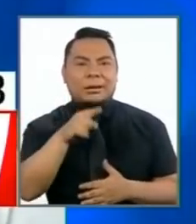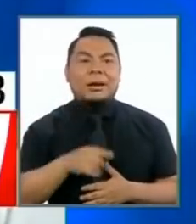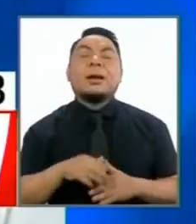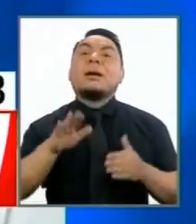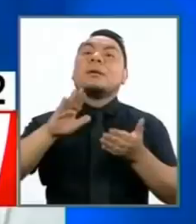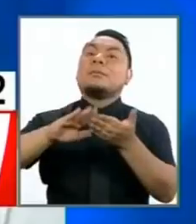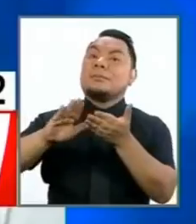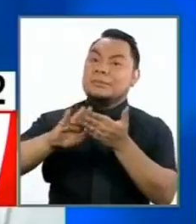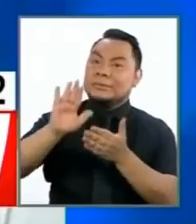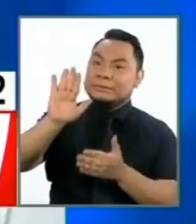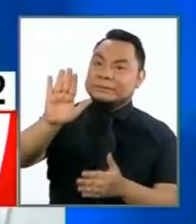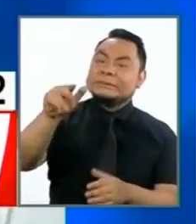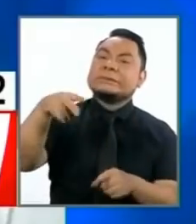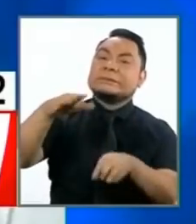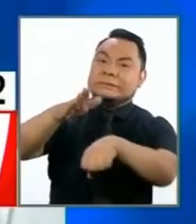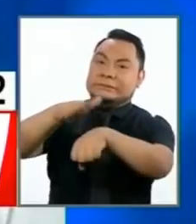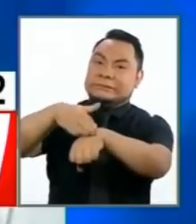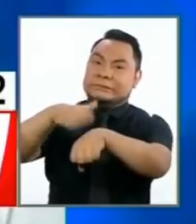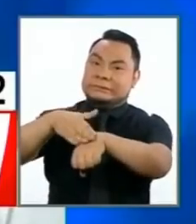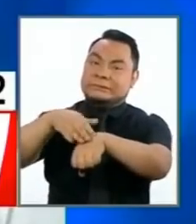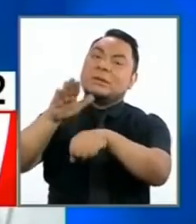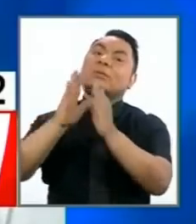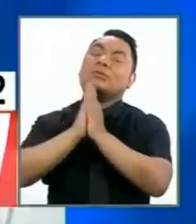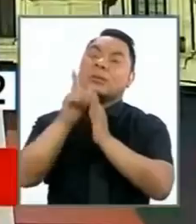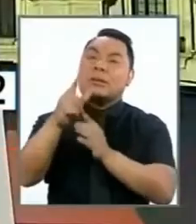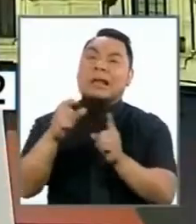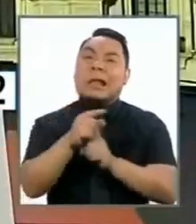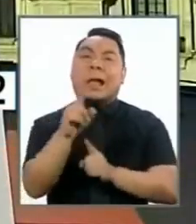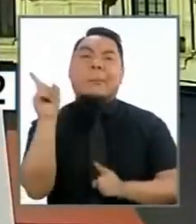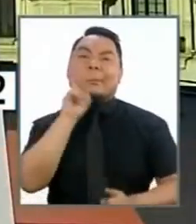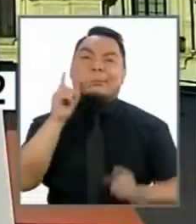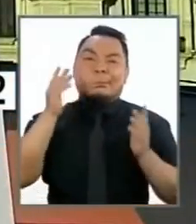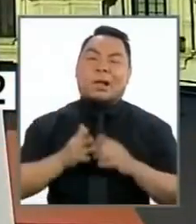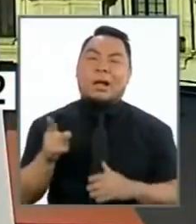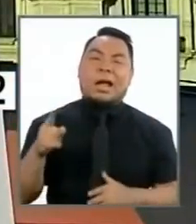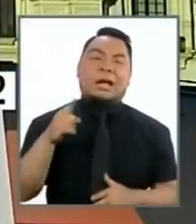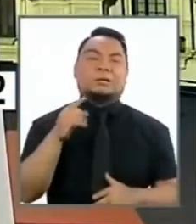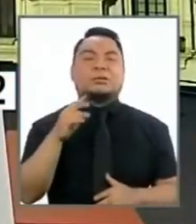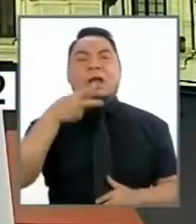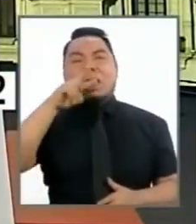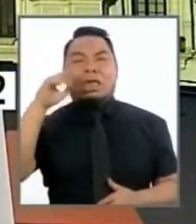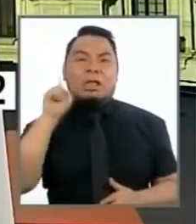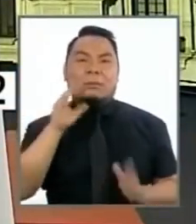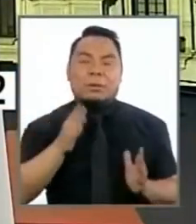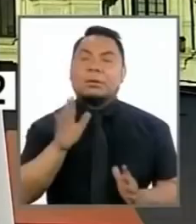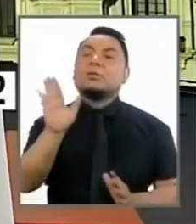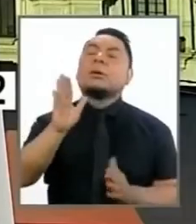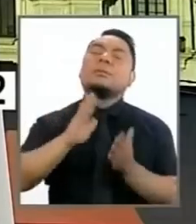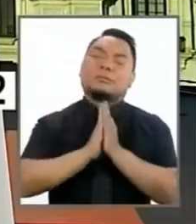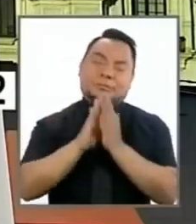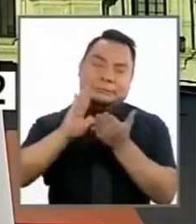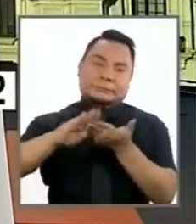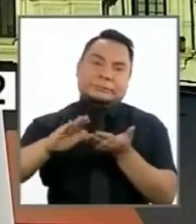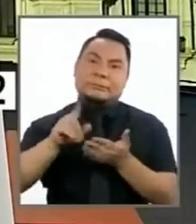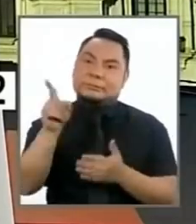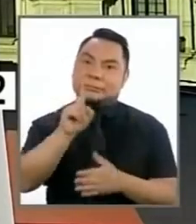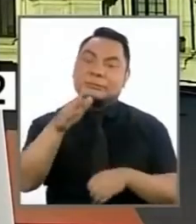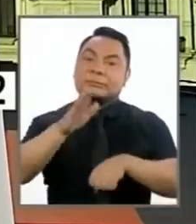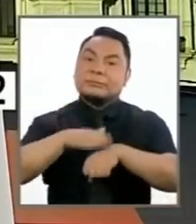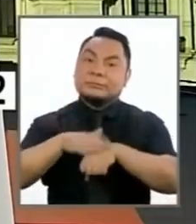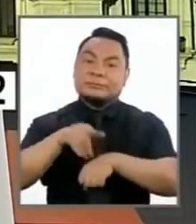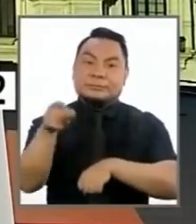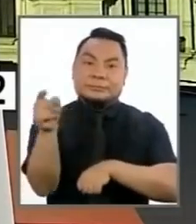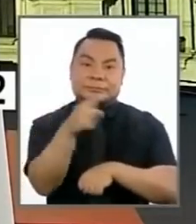por favor evitemos los términos como ya se ha señalado inicialmente los calificativos